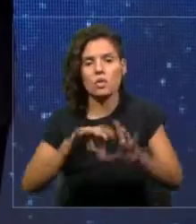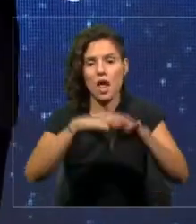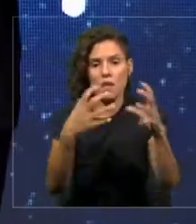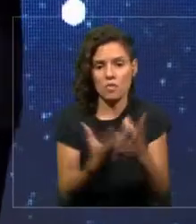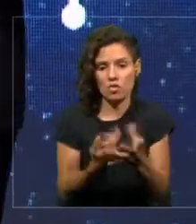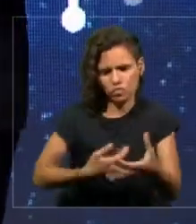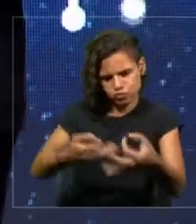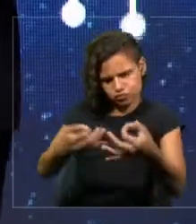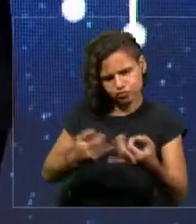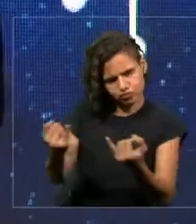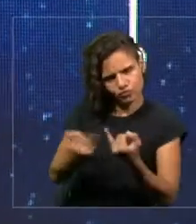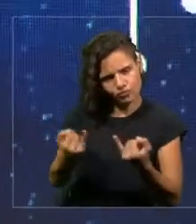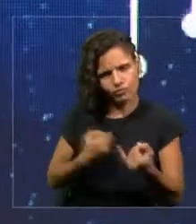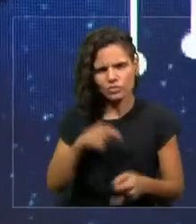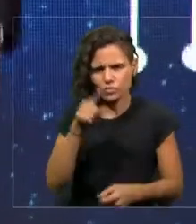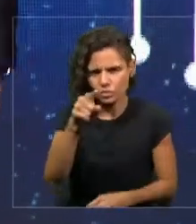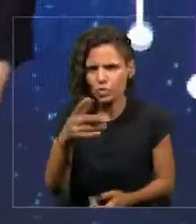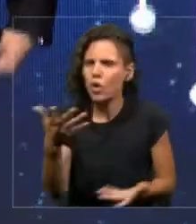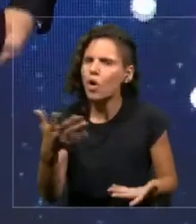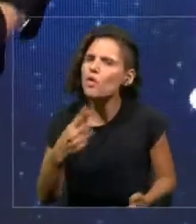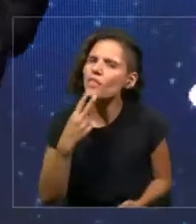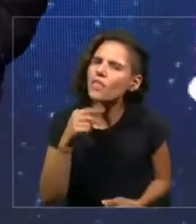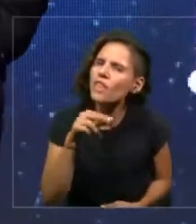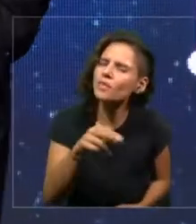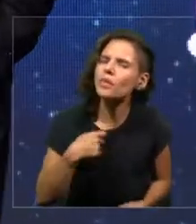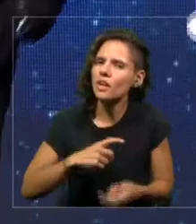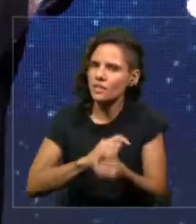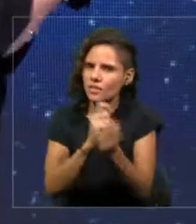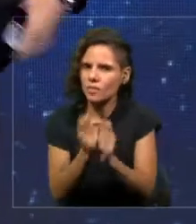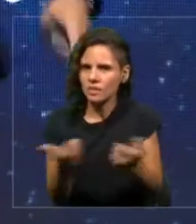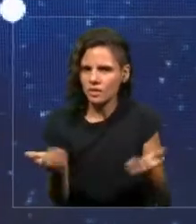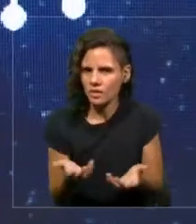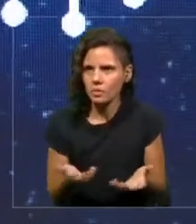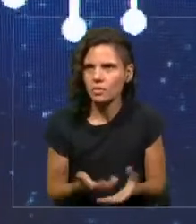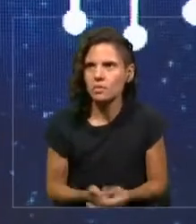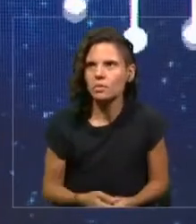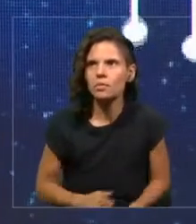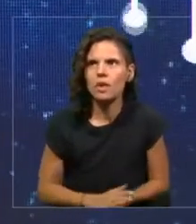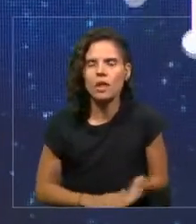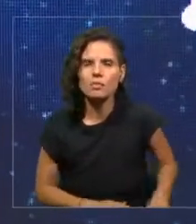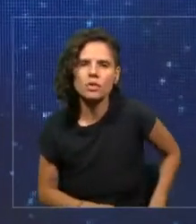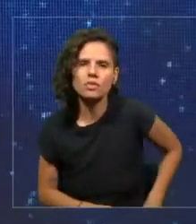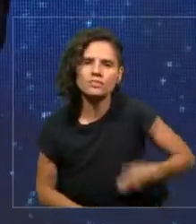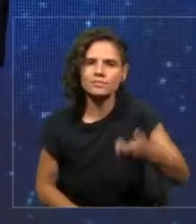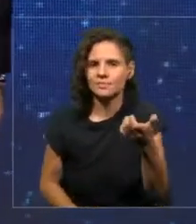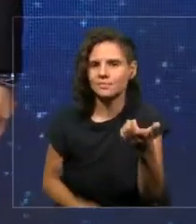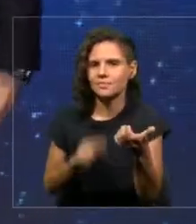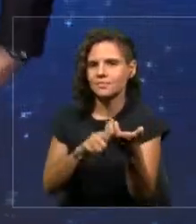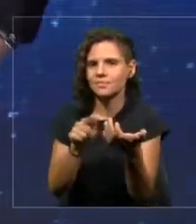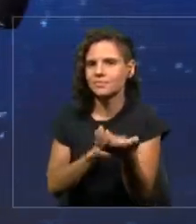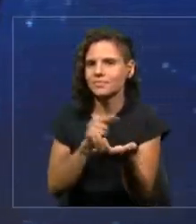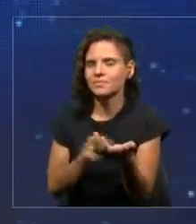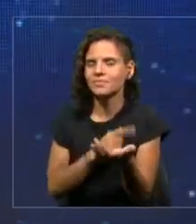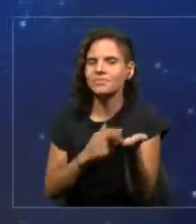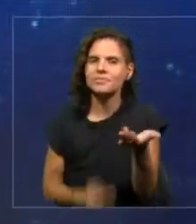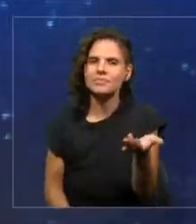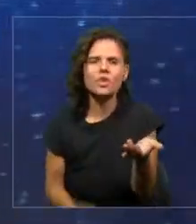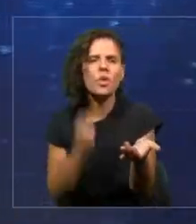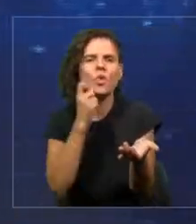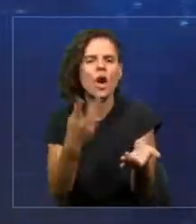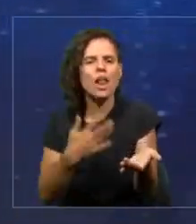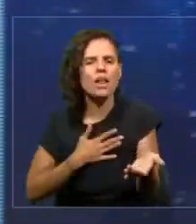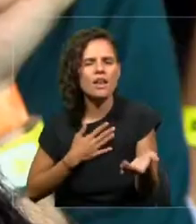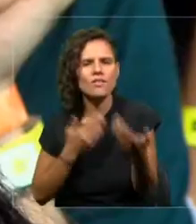¿Cómo transformarías tu vida si lo tuvieras aquí, en tu bolsillo? ¿Qué beneficio crees que aportaría